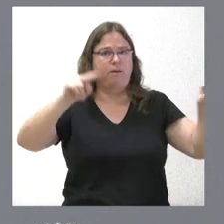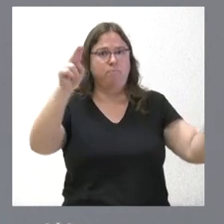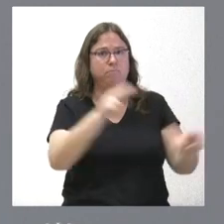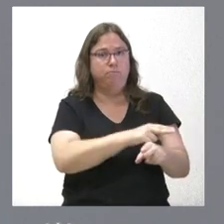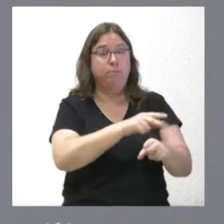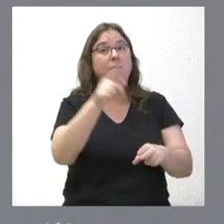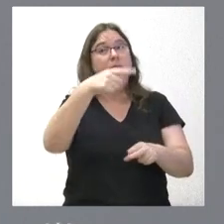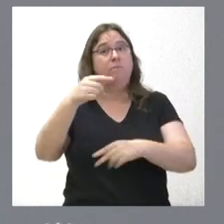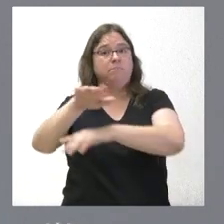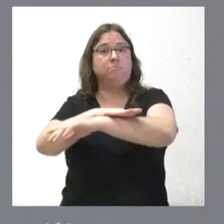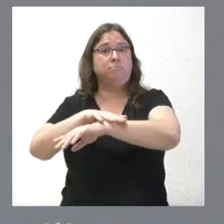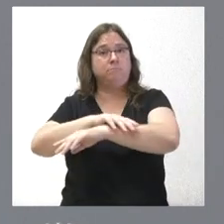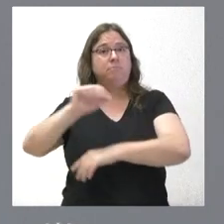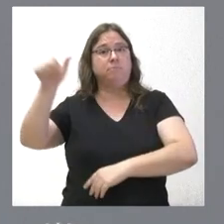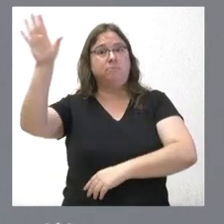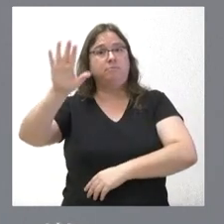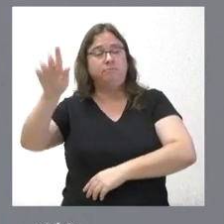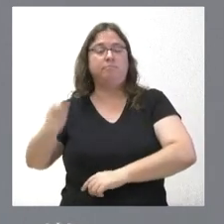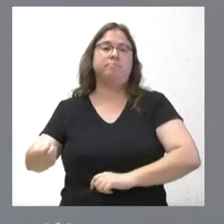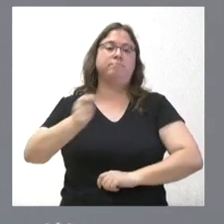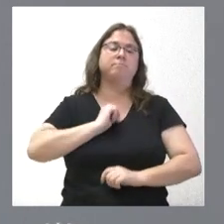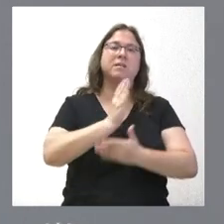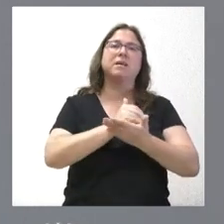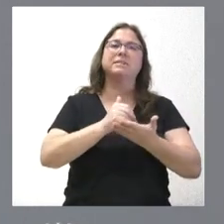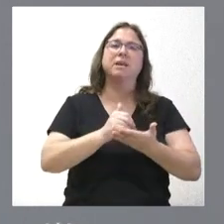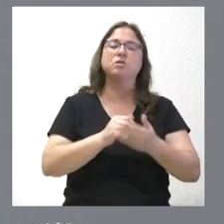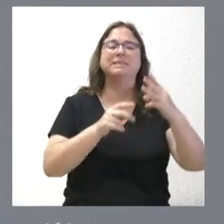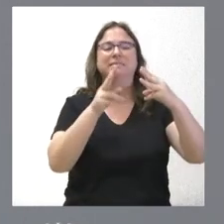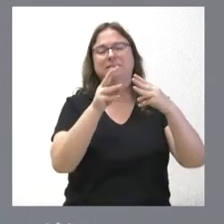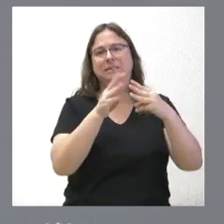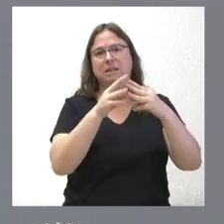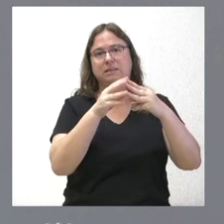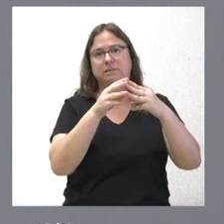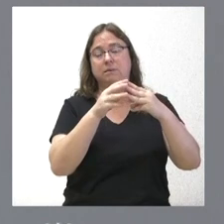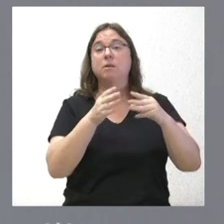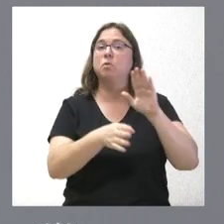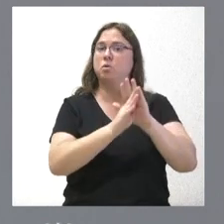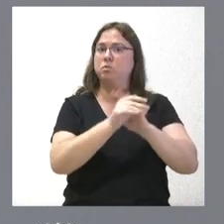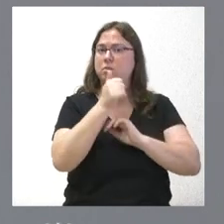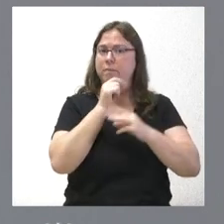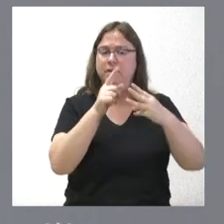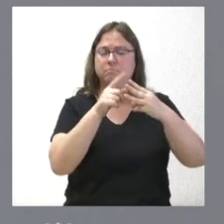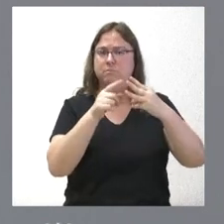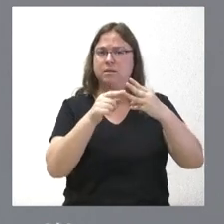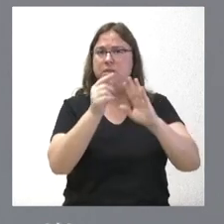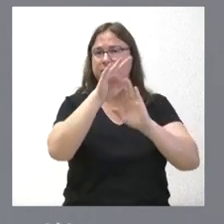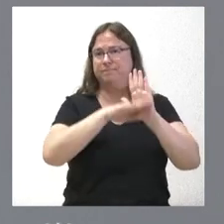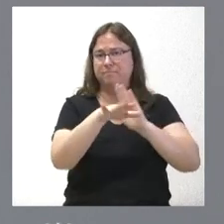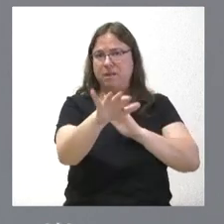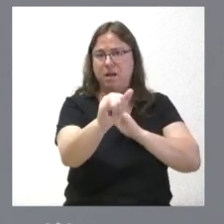este decaimiento normativo a nuestra comunidad. Básicamente son tres medidas las que estaban todavía vigentes, que tienen ustedes en la